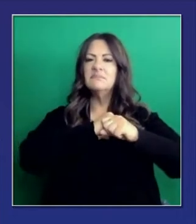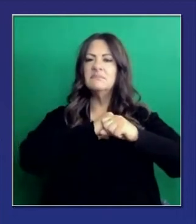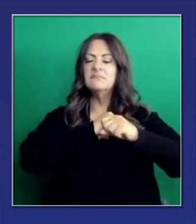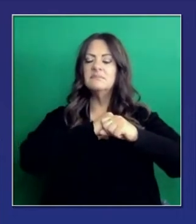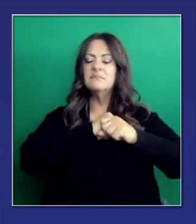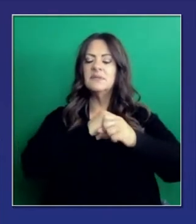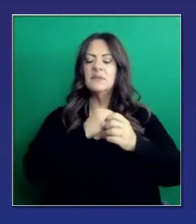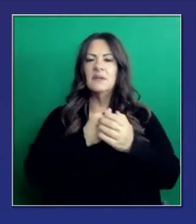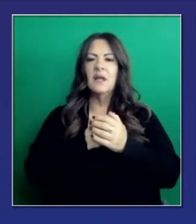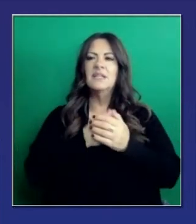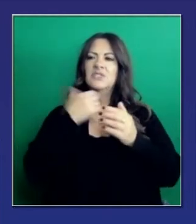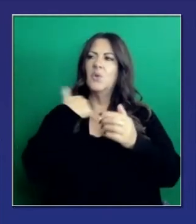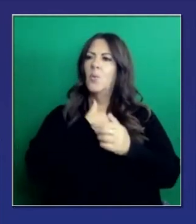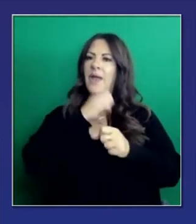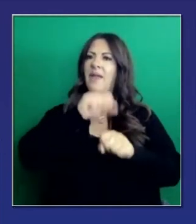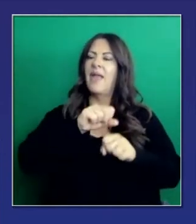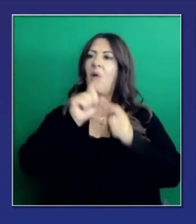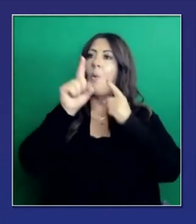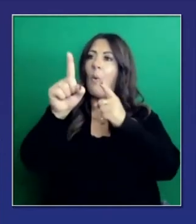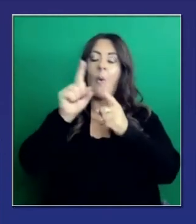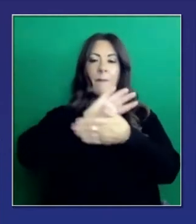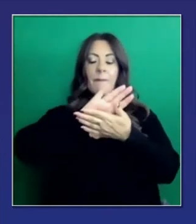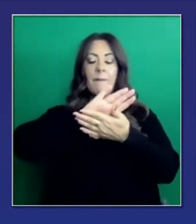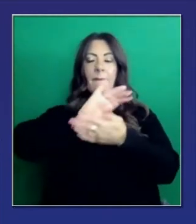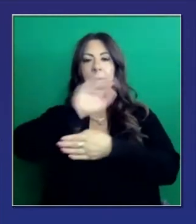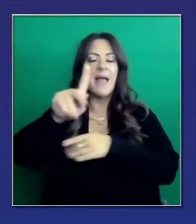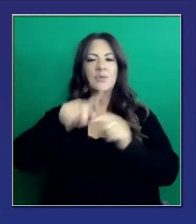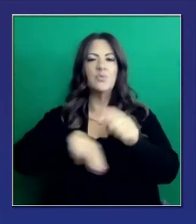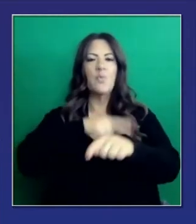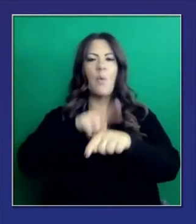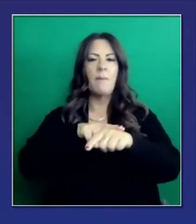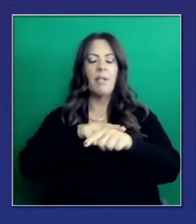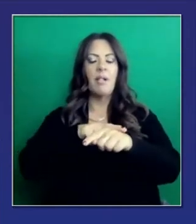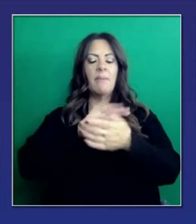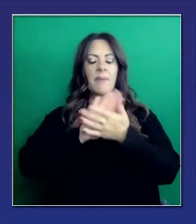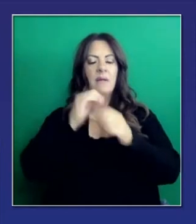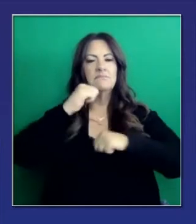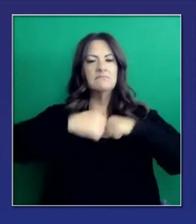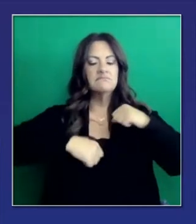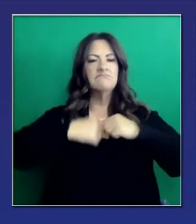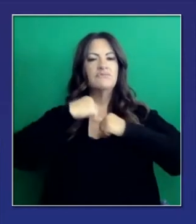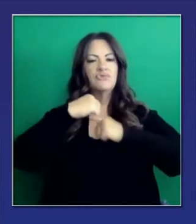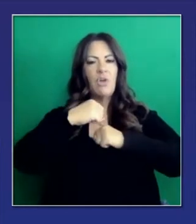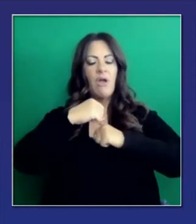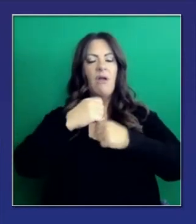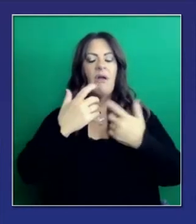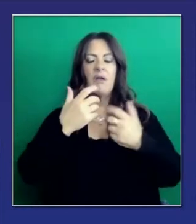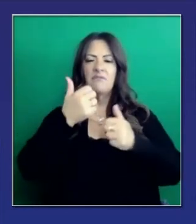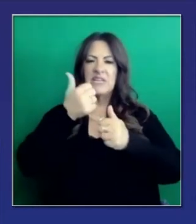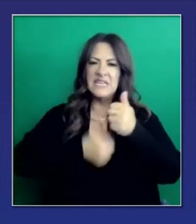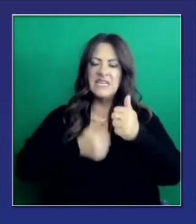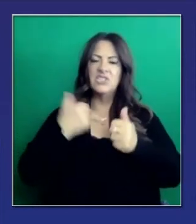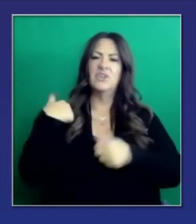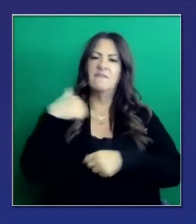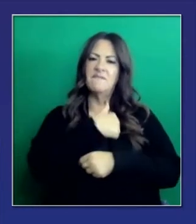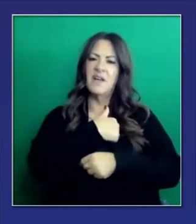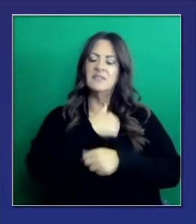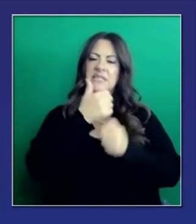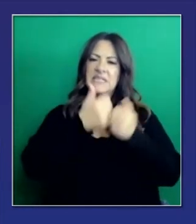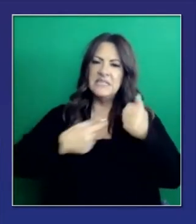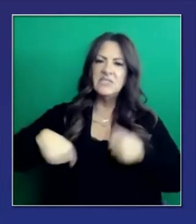parecido a la normalidad. La nueva normalidad. O sea, la resiliencia, la resistencia con cada uno de nosotros. Y